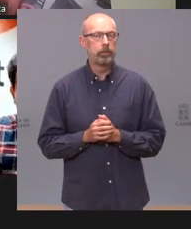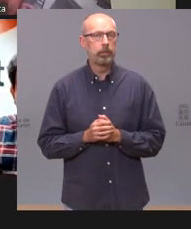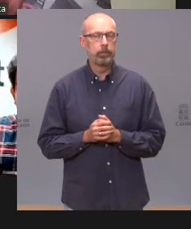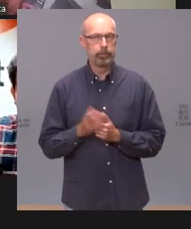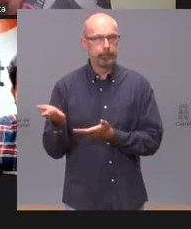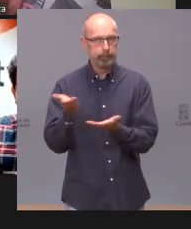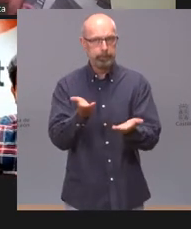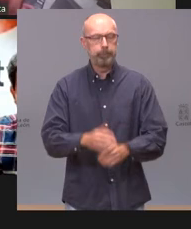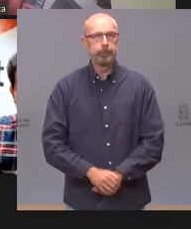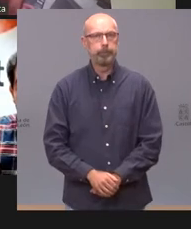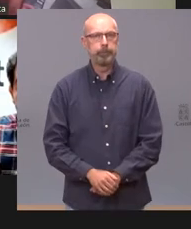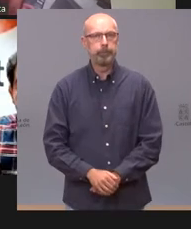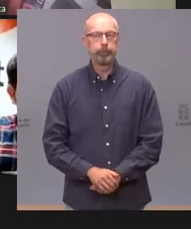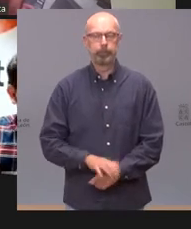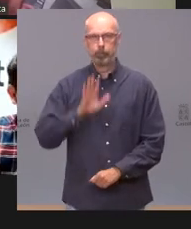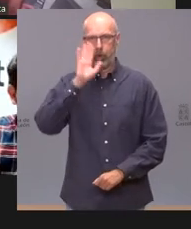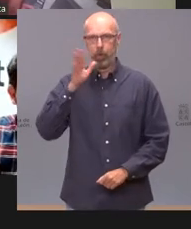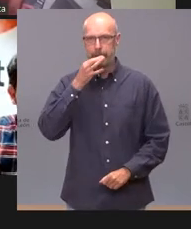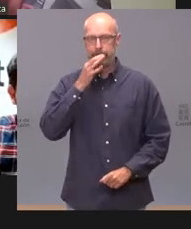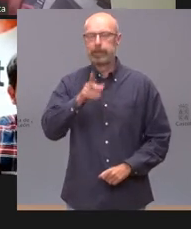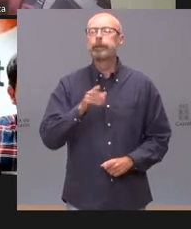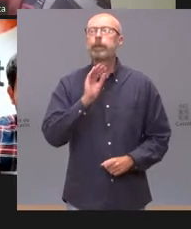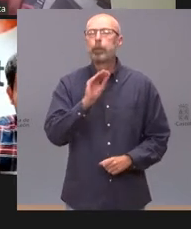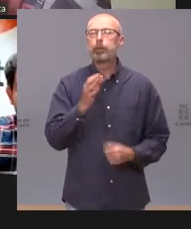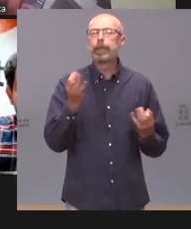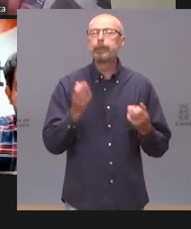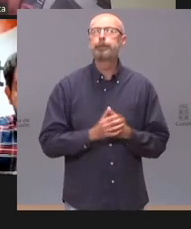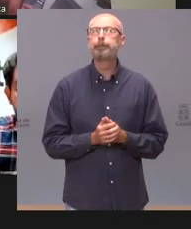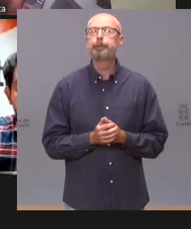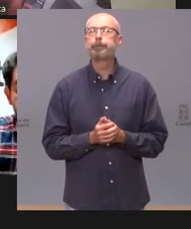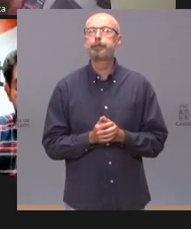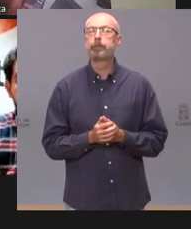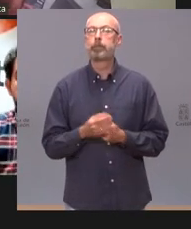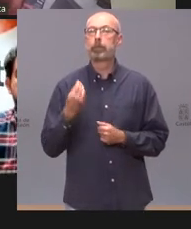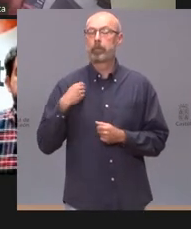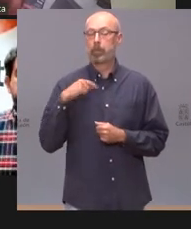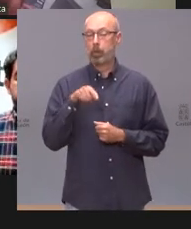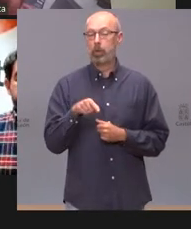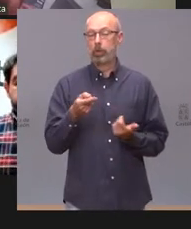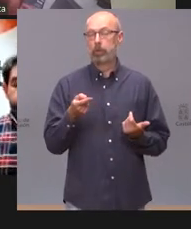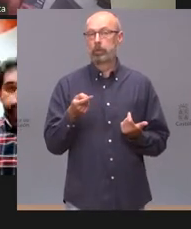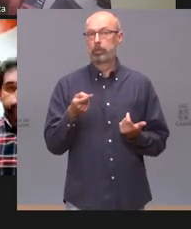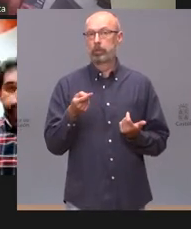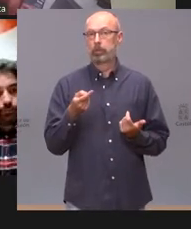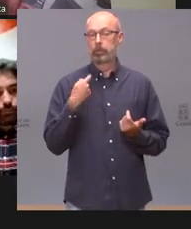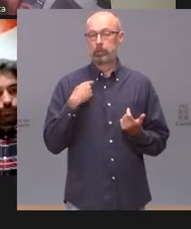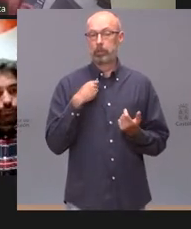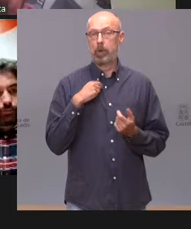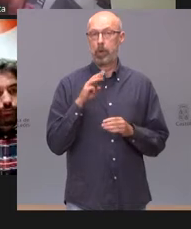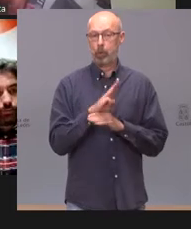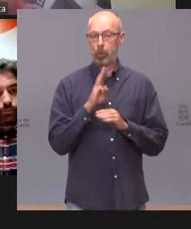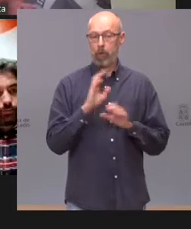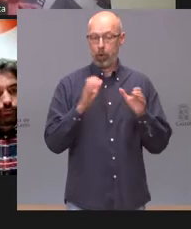Celsa cuando quieras Buenas tardes yo quería preguntar tras la marcha de una procuradora del Grupo de